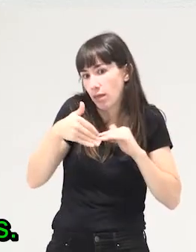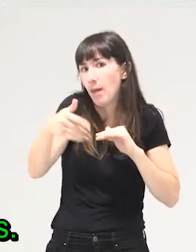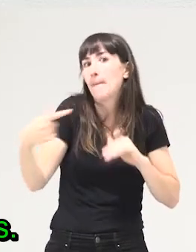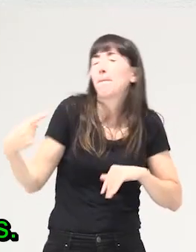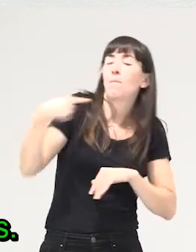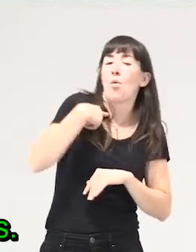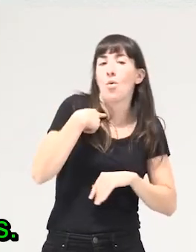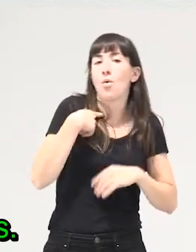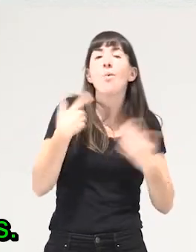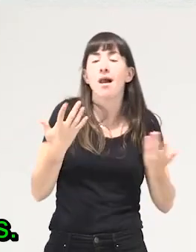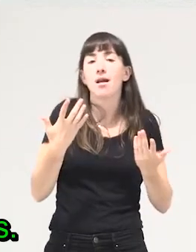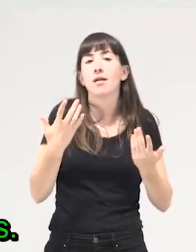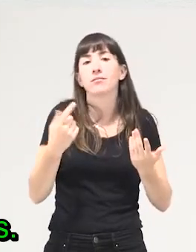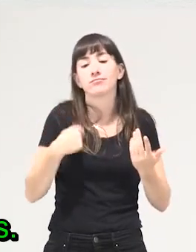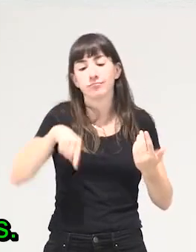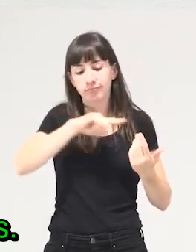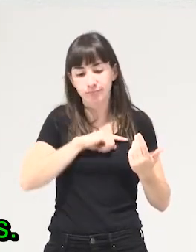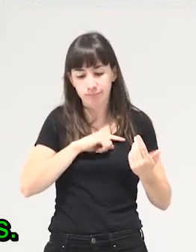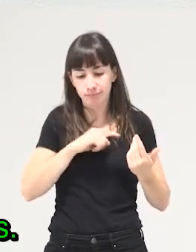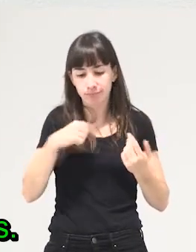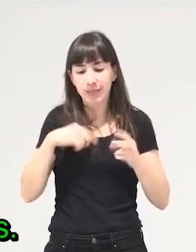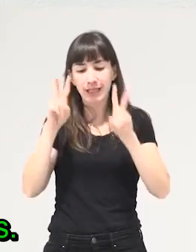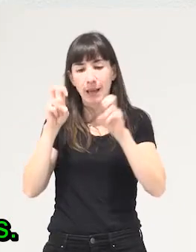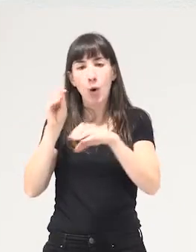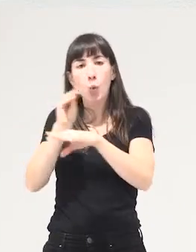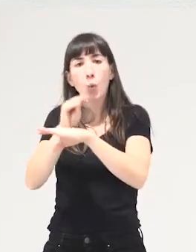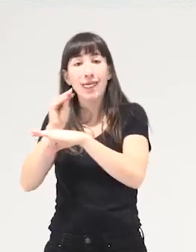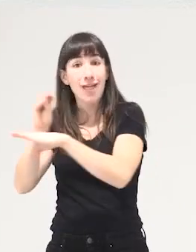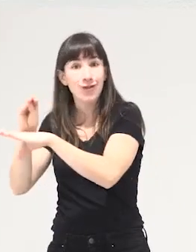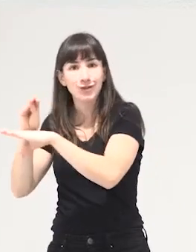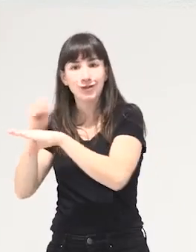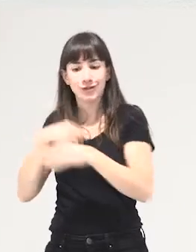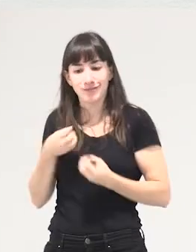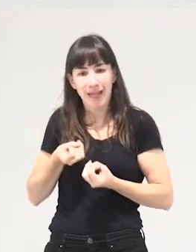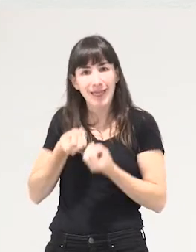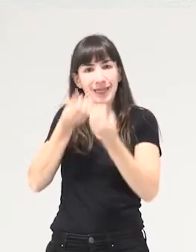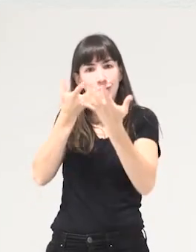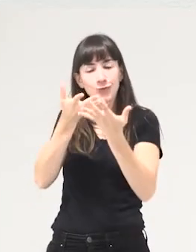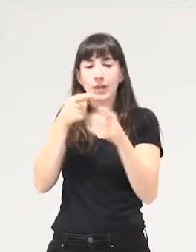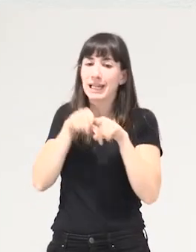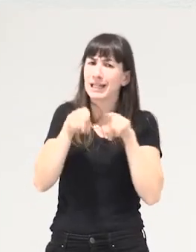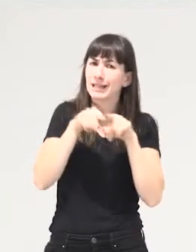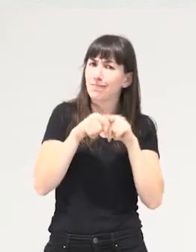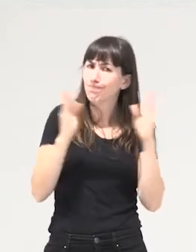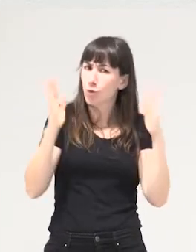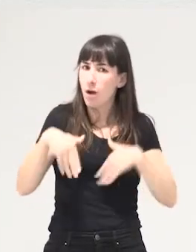crítica de lo que decimos sobre los cuidados entonces hace 15 años